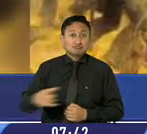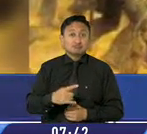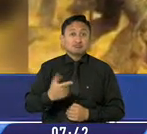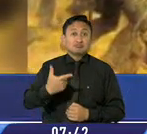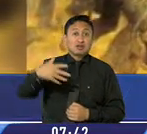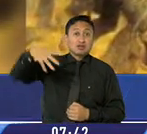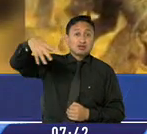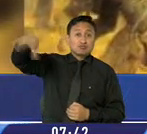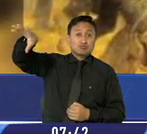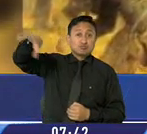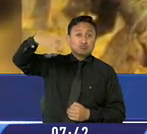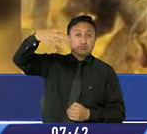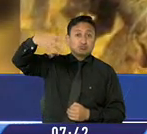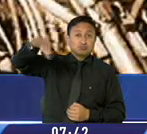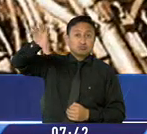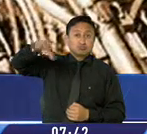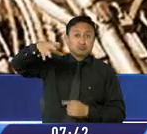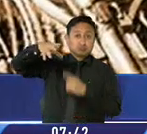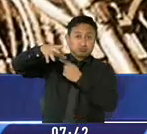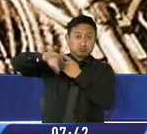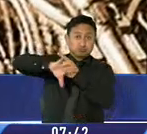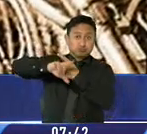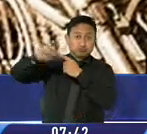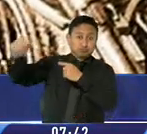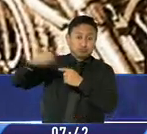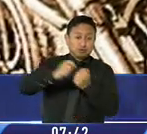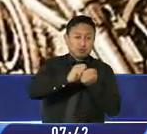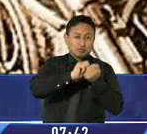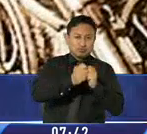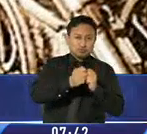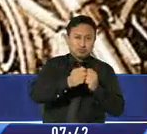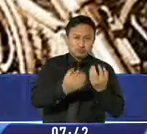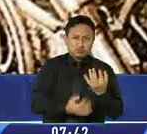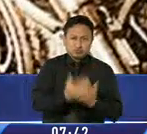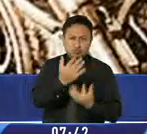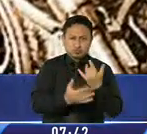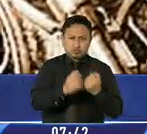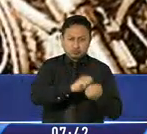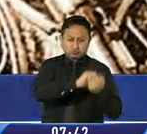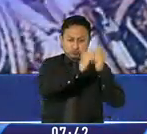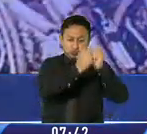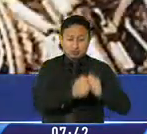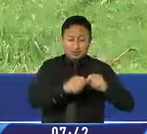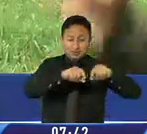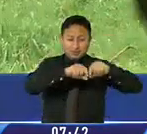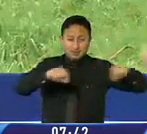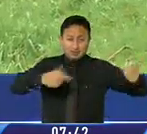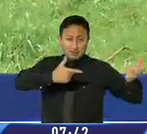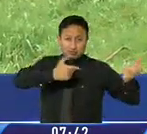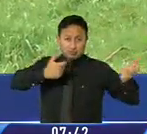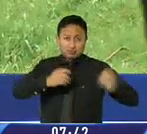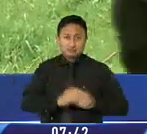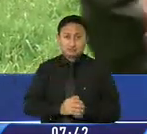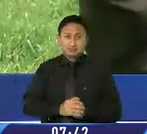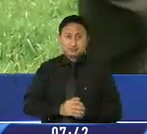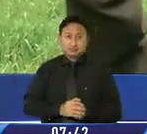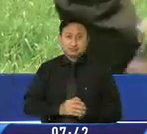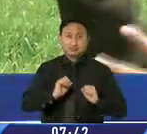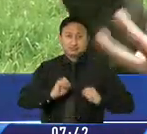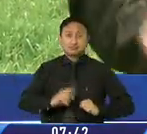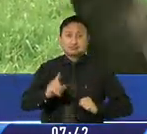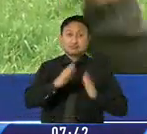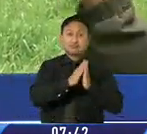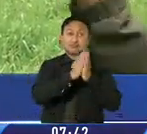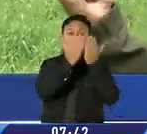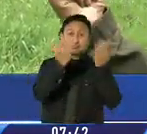campanas de varias iglesias y el reloj de la concepción para fundirlas y convertirlas en material bélico. Todos los quiteños, está puesto en los